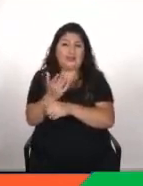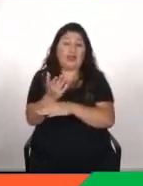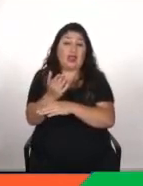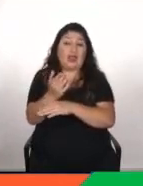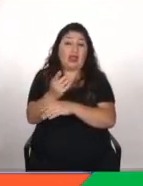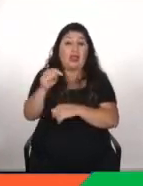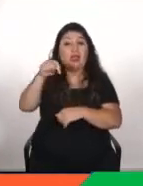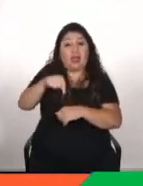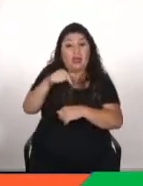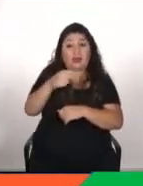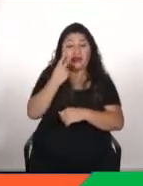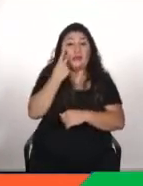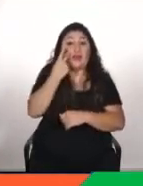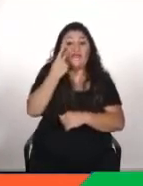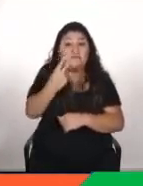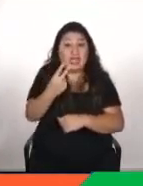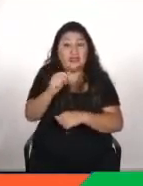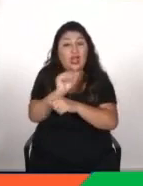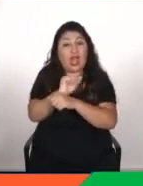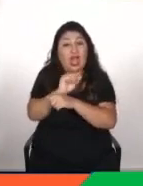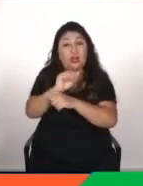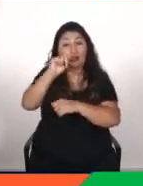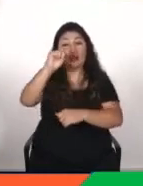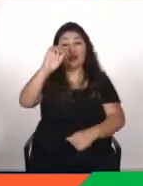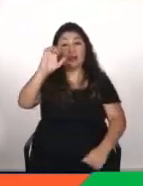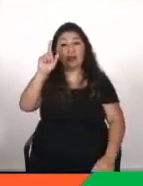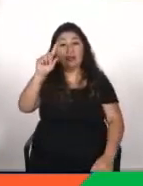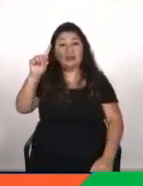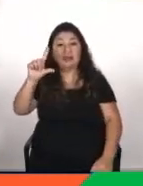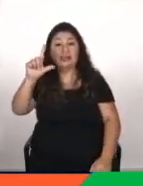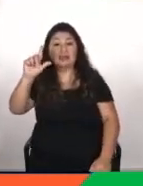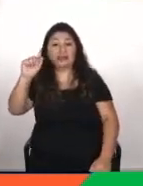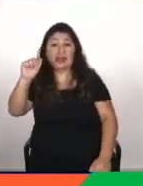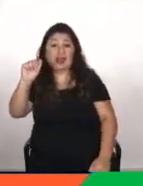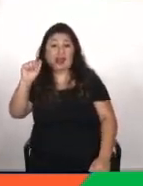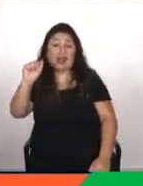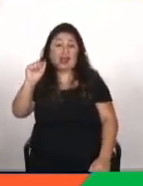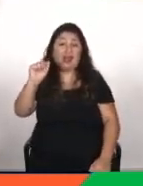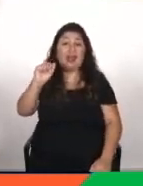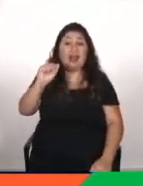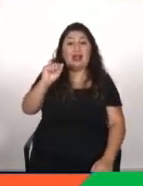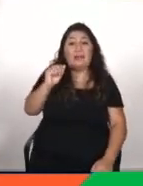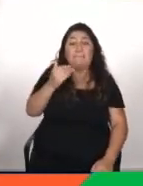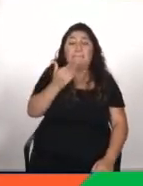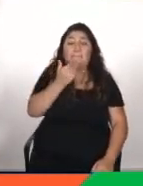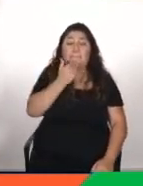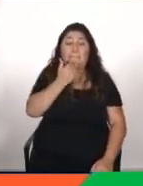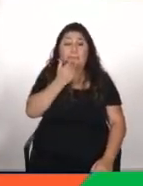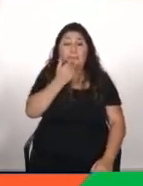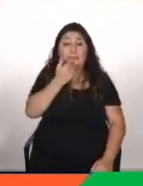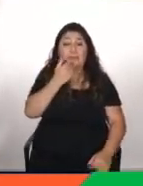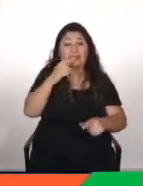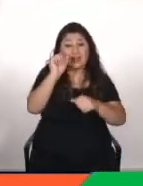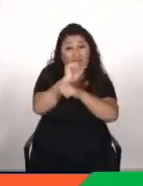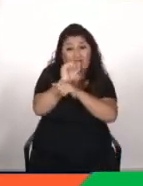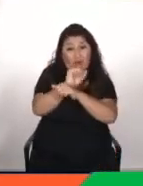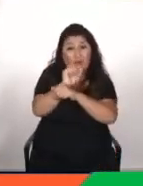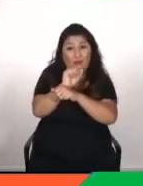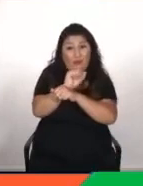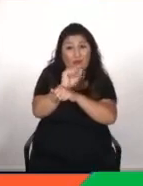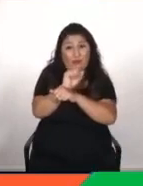viendo los famosos coches de Tesla que son coches semi autónomos o los coches de Waymo que también es la empresa de Google la conducción autónoma